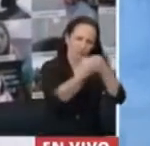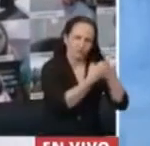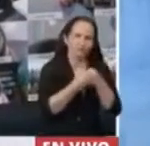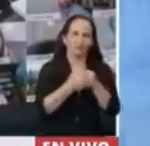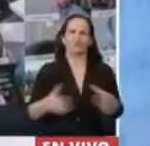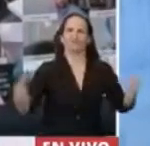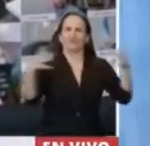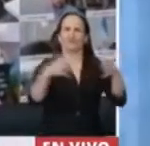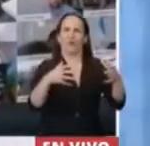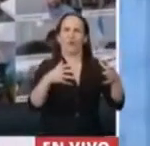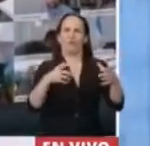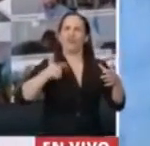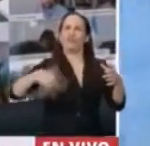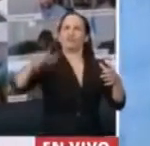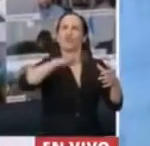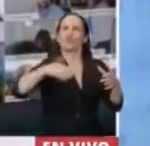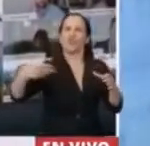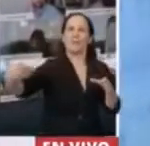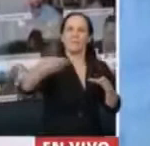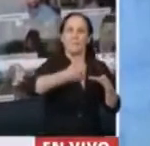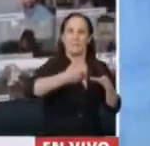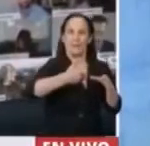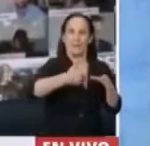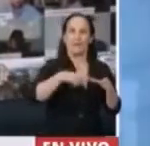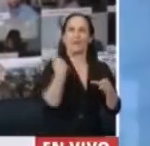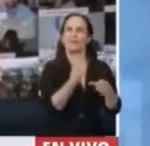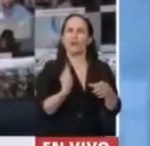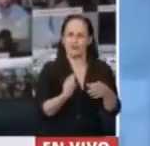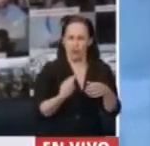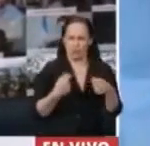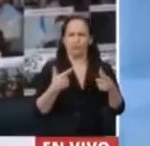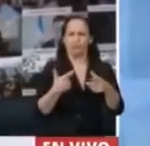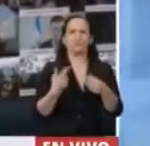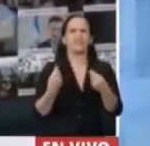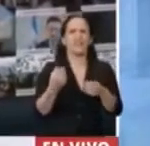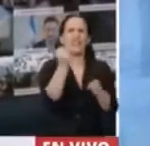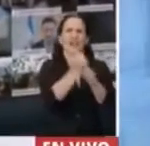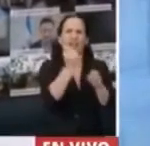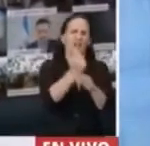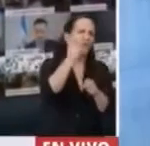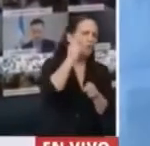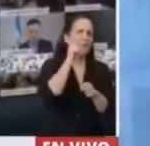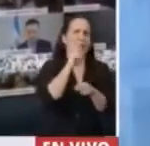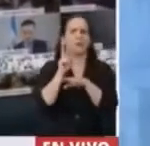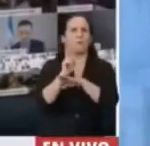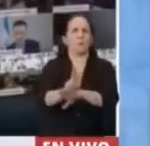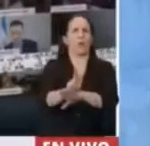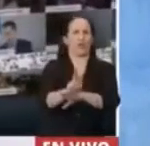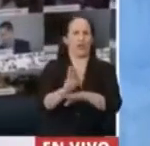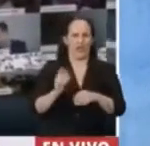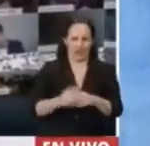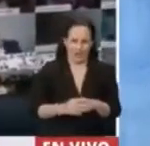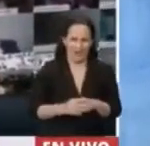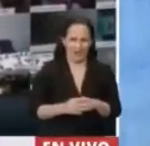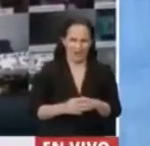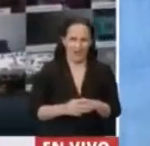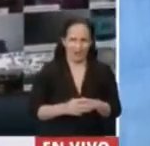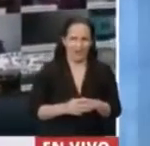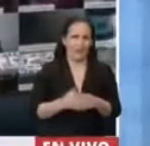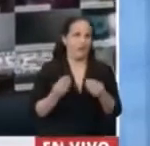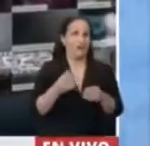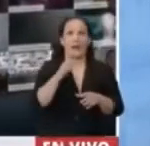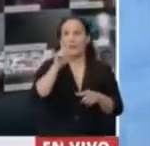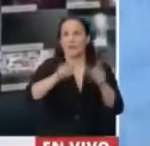demanda la sociedad y que en este caso protege a los trabajadores y trabajadoras que realizan la